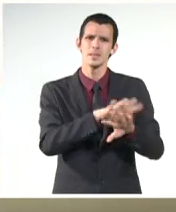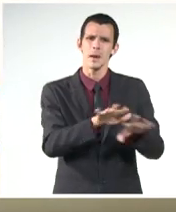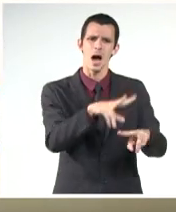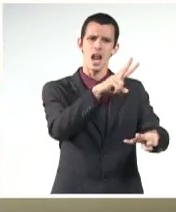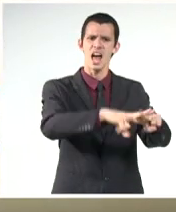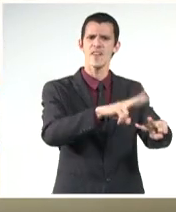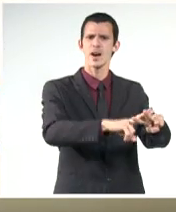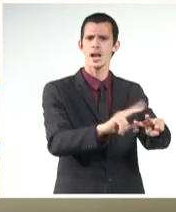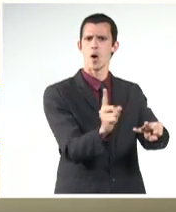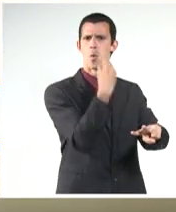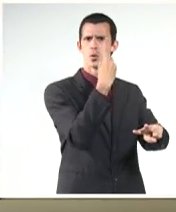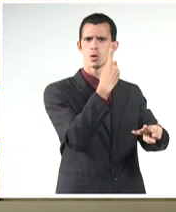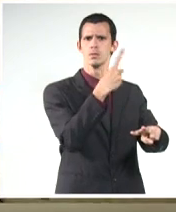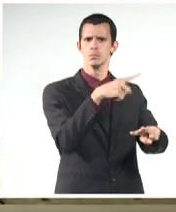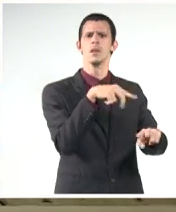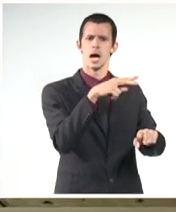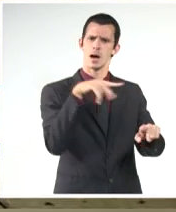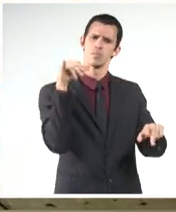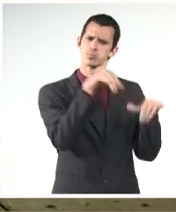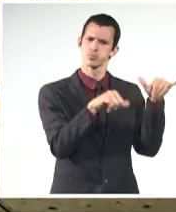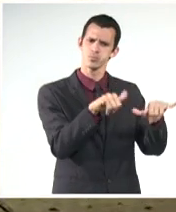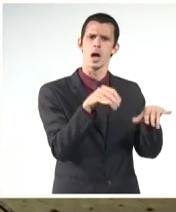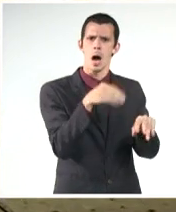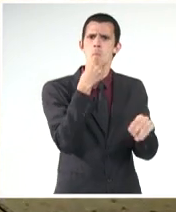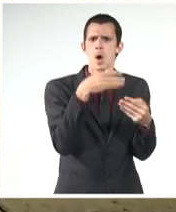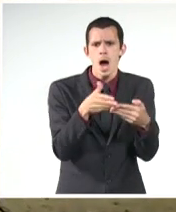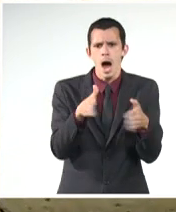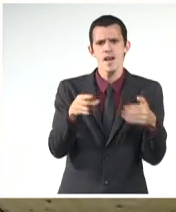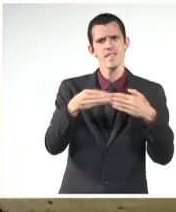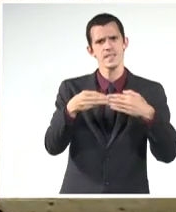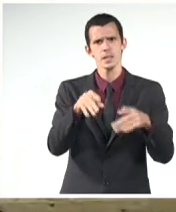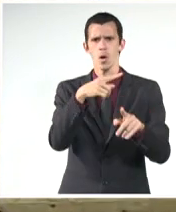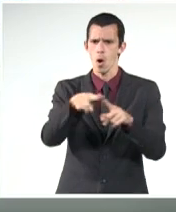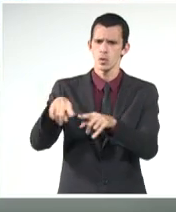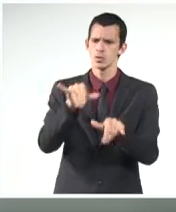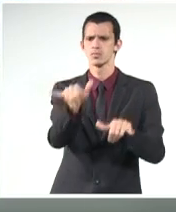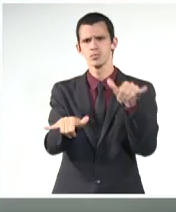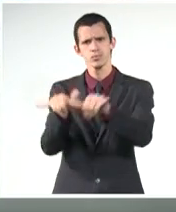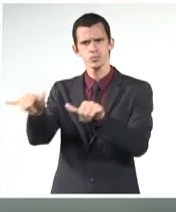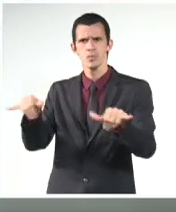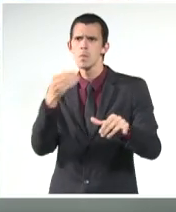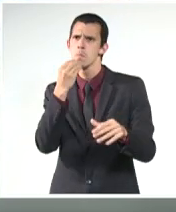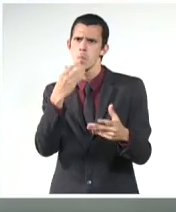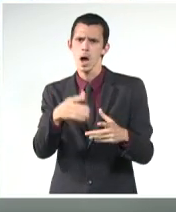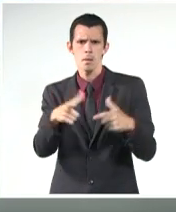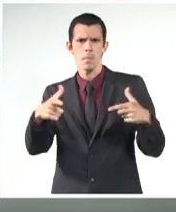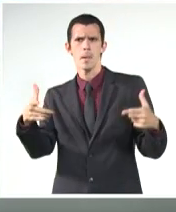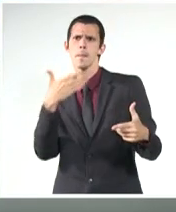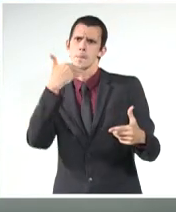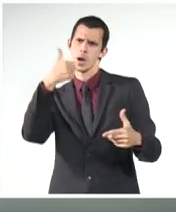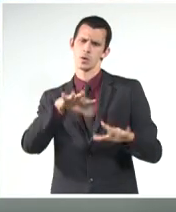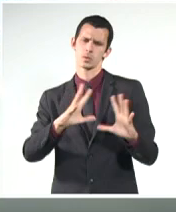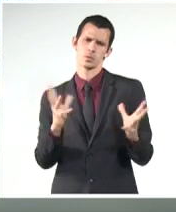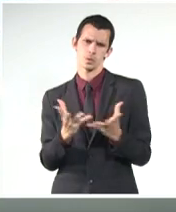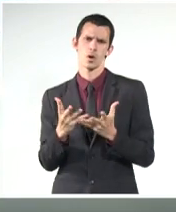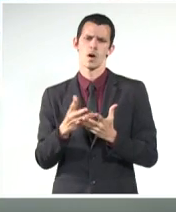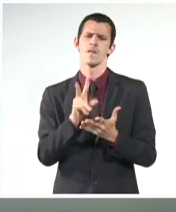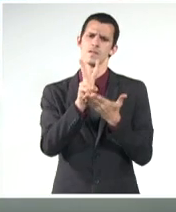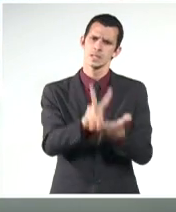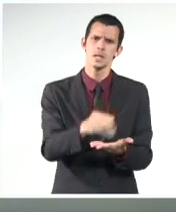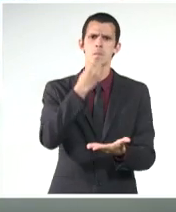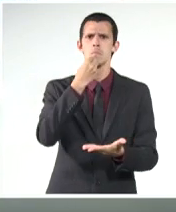108 pasajeros al aeropuerto internacional Abel Santa María. En declaraciones a la prensa, Daniel Alejandro Hernández,